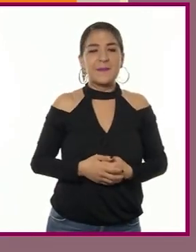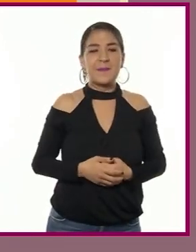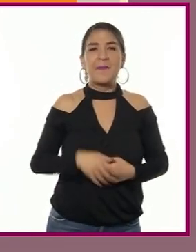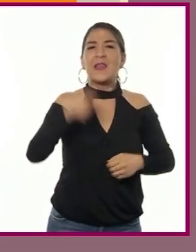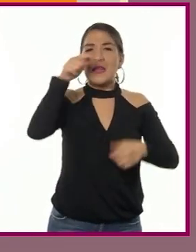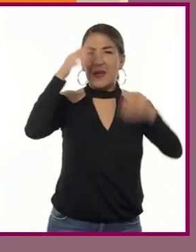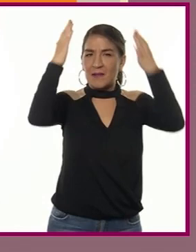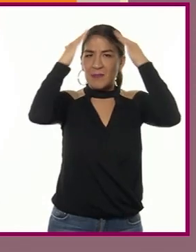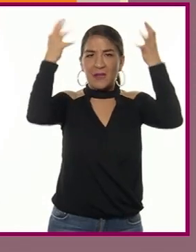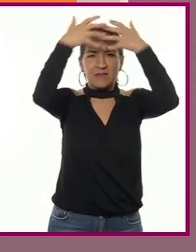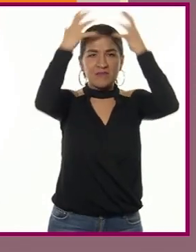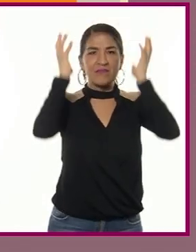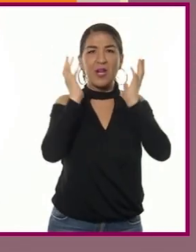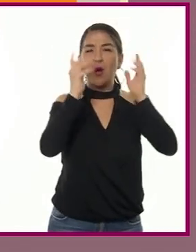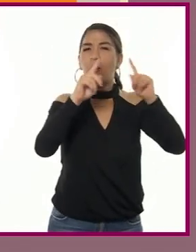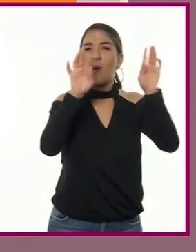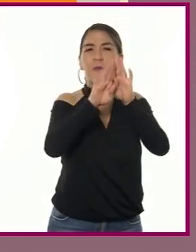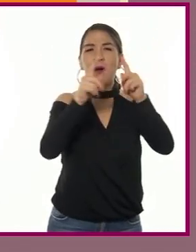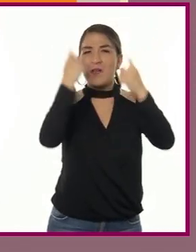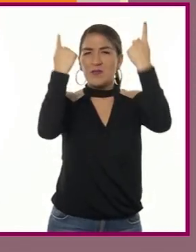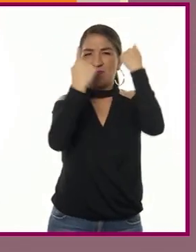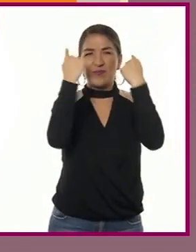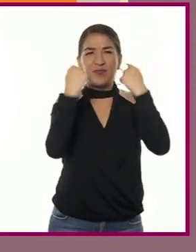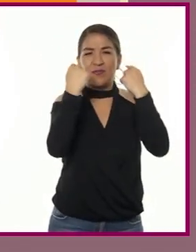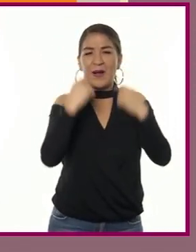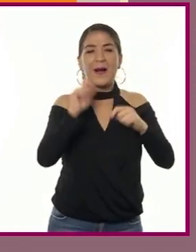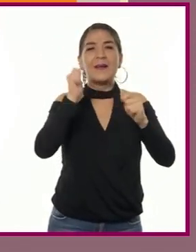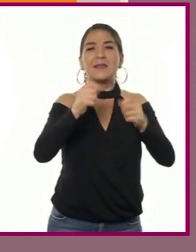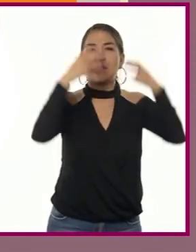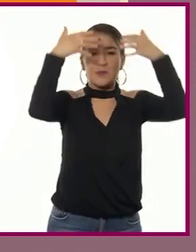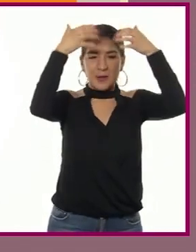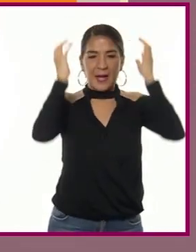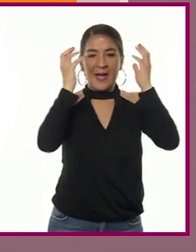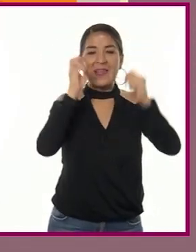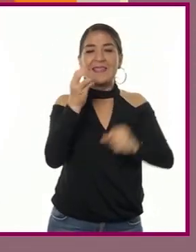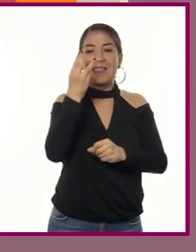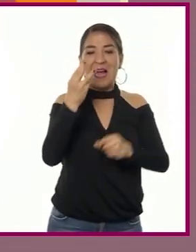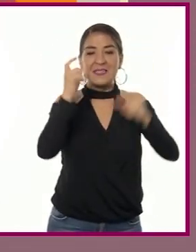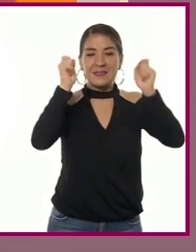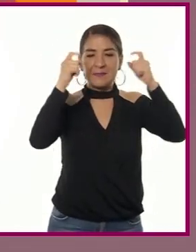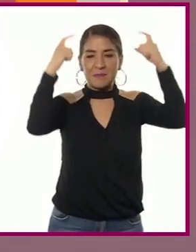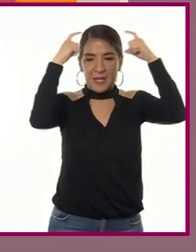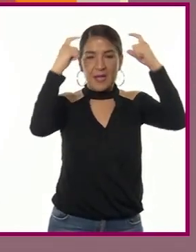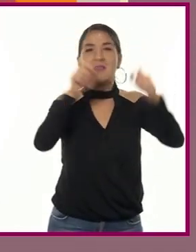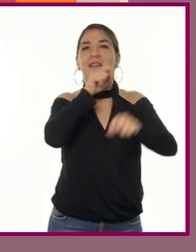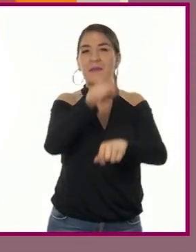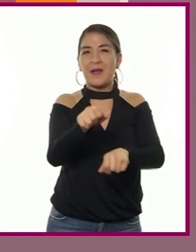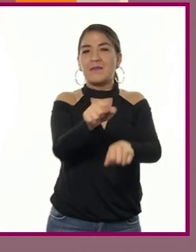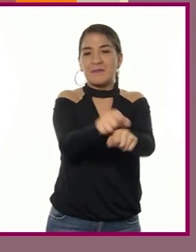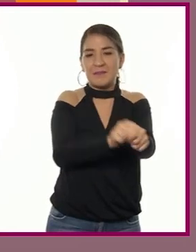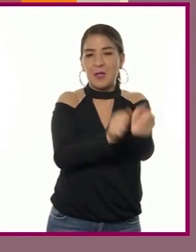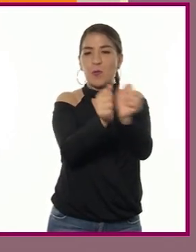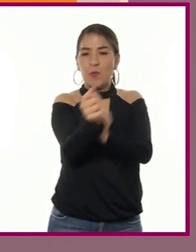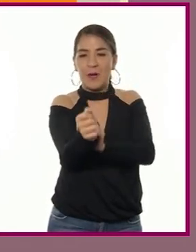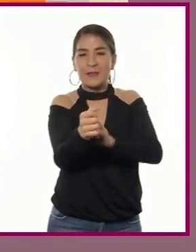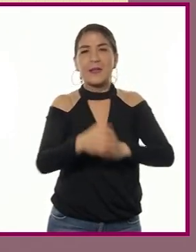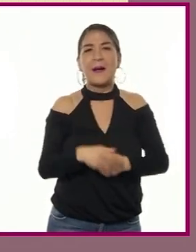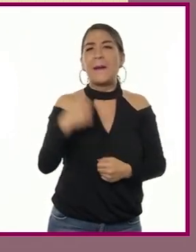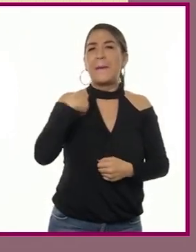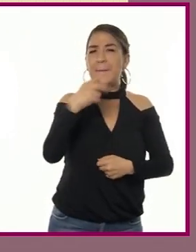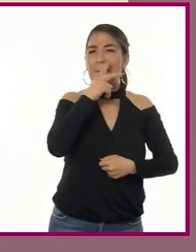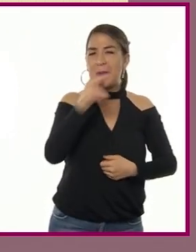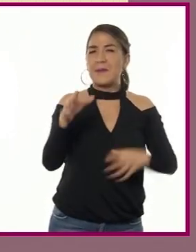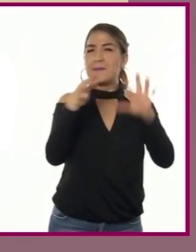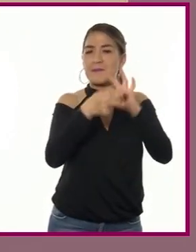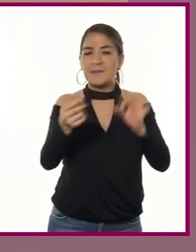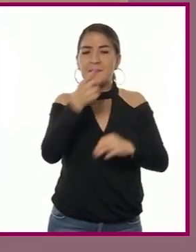una peluca acompañada de un sombrero de tres picos, sin olvidar los guantes y el capote. Mi padre nos explicó